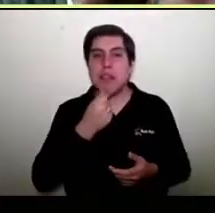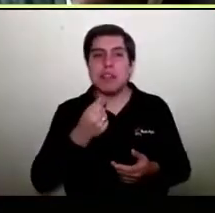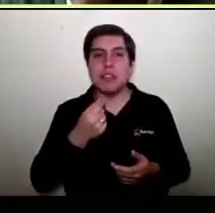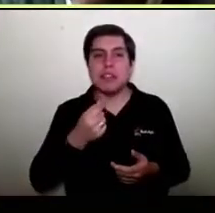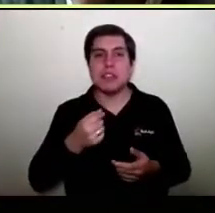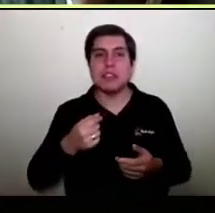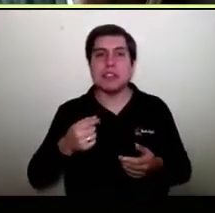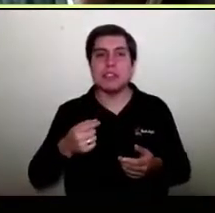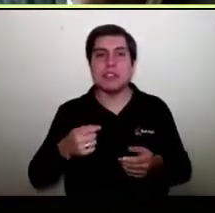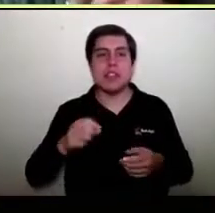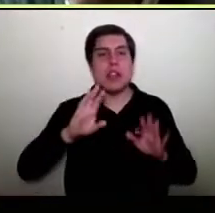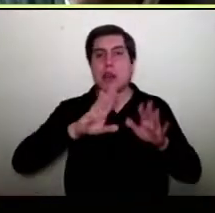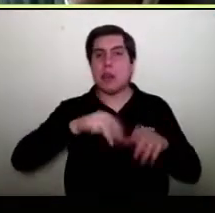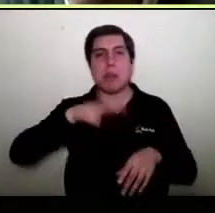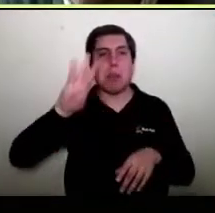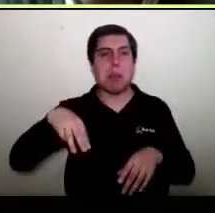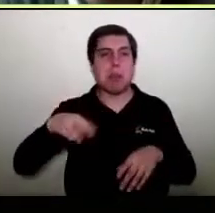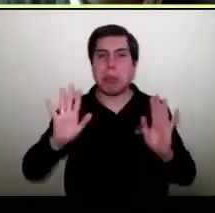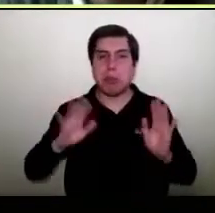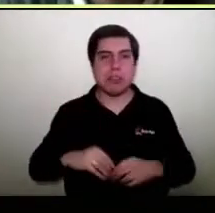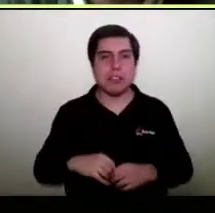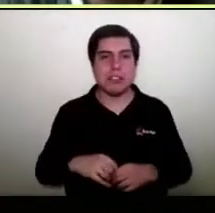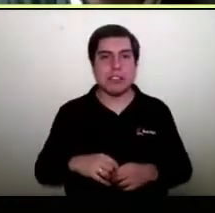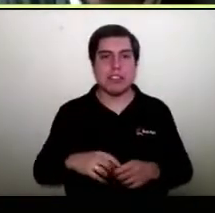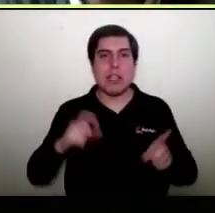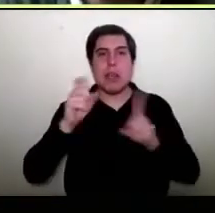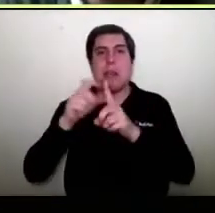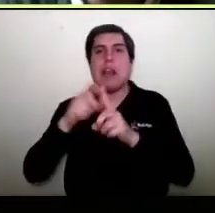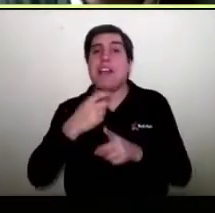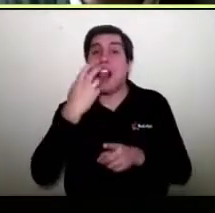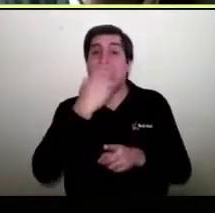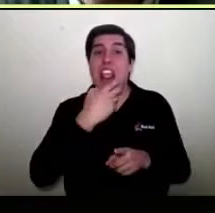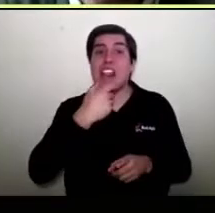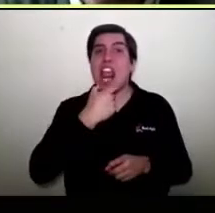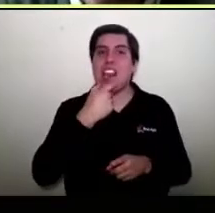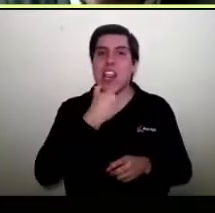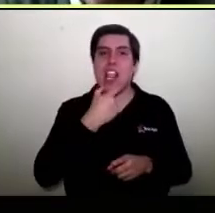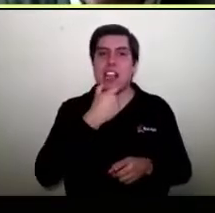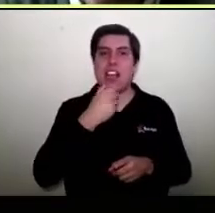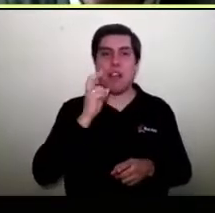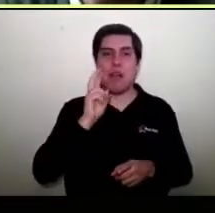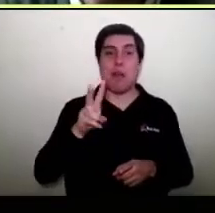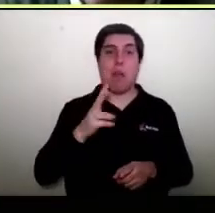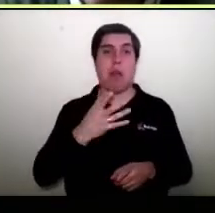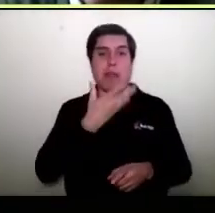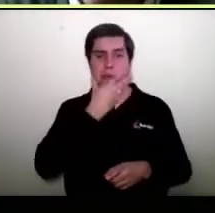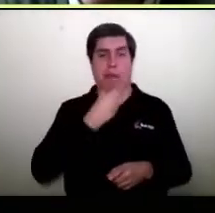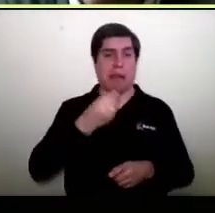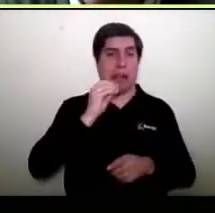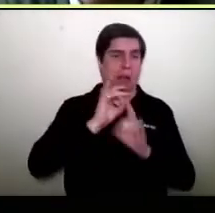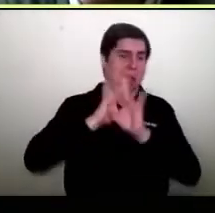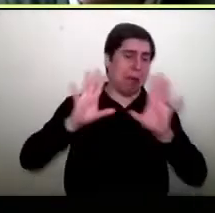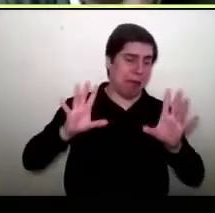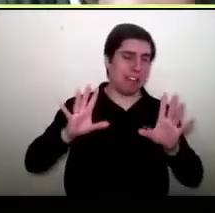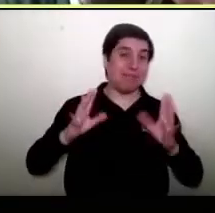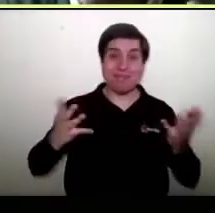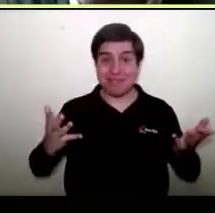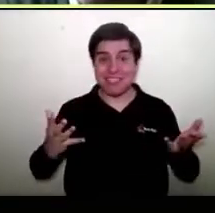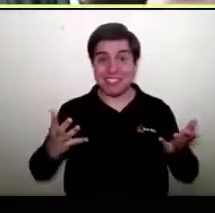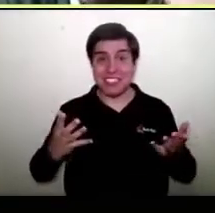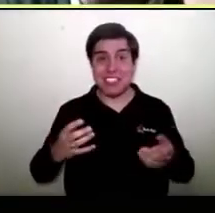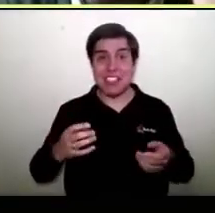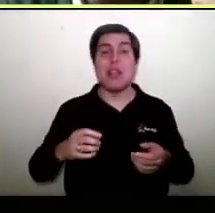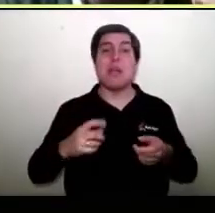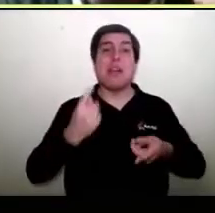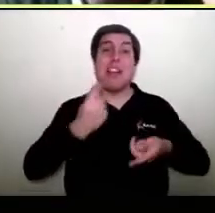tienda o un mall. Bueno, muchas veces nos ponen palabras en inglés y suena muy creativo, pero en realidad todo lo que sea e-commerce